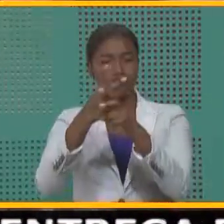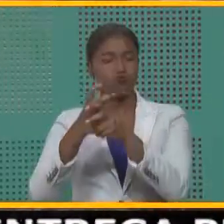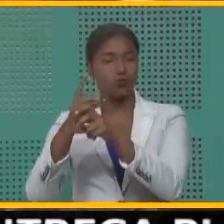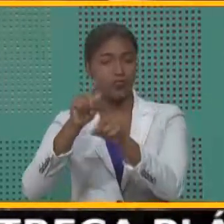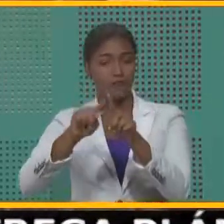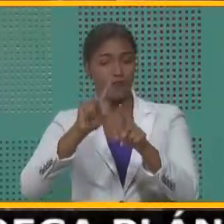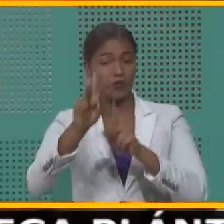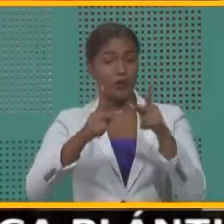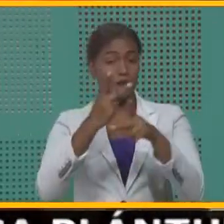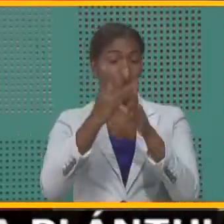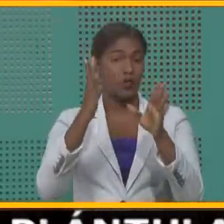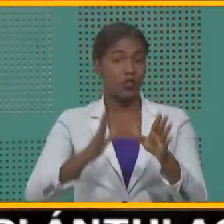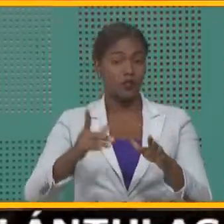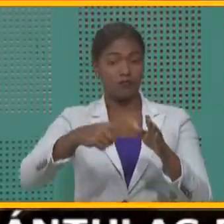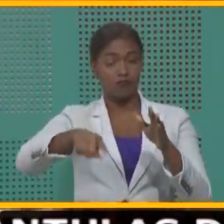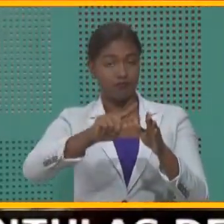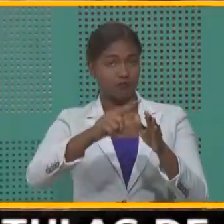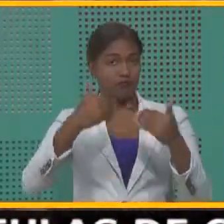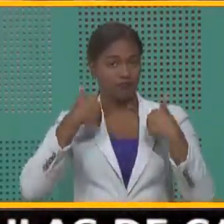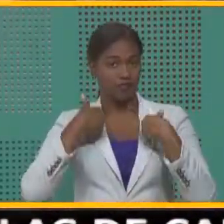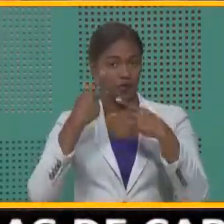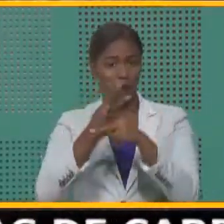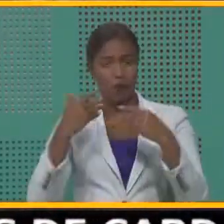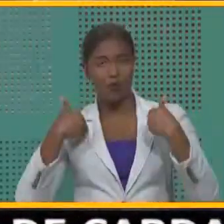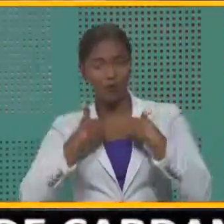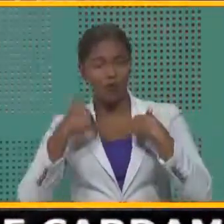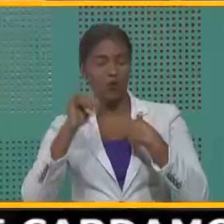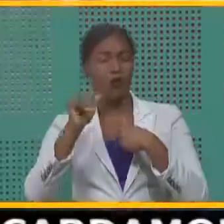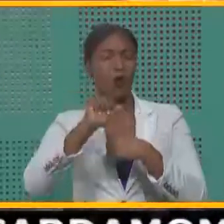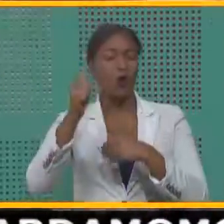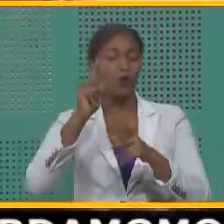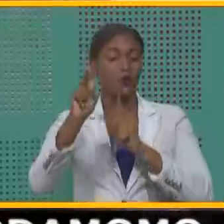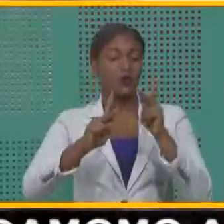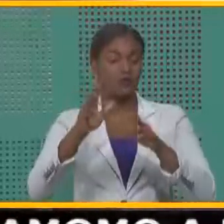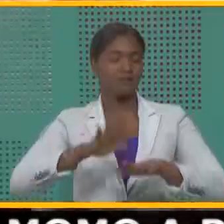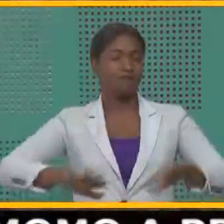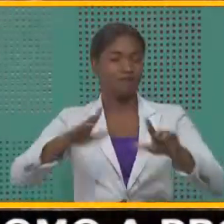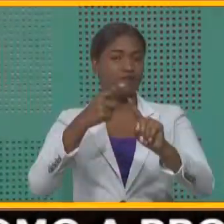agricultores, productores, ganaderos y a todos los entes del sector.